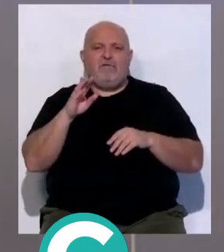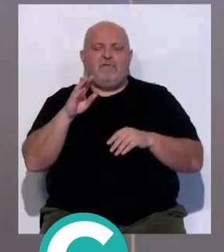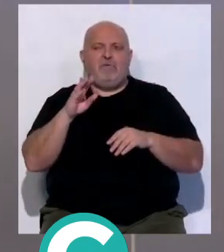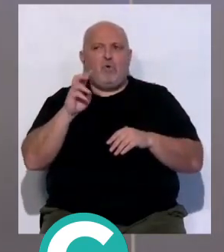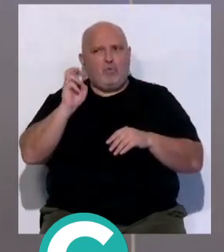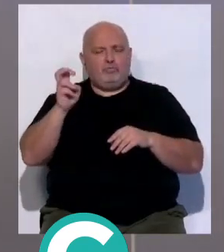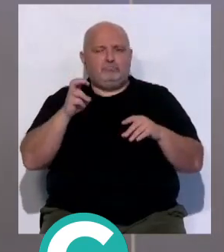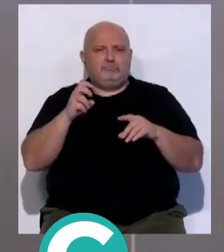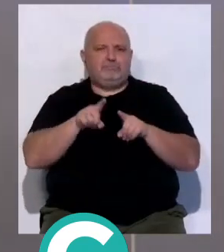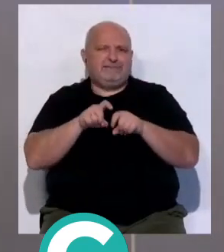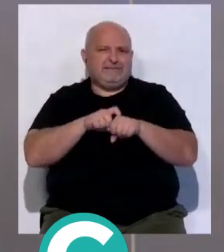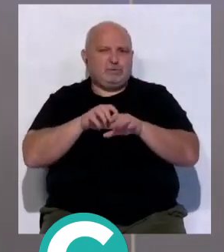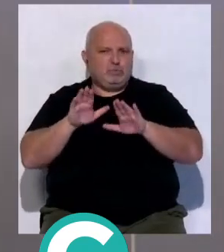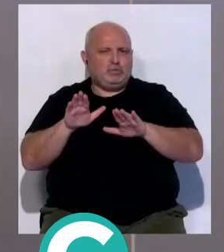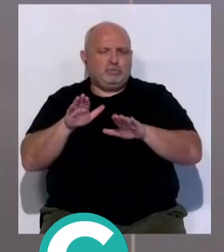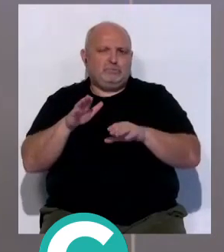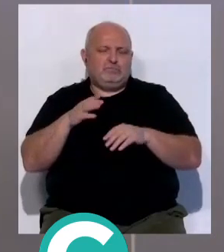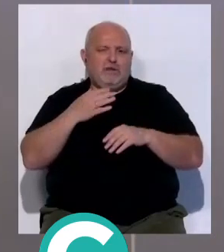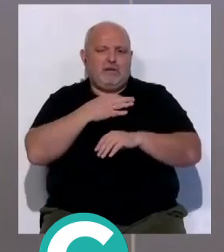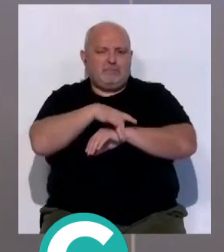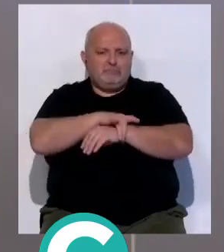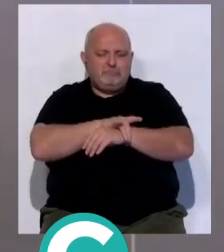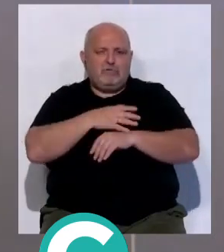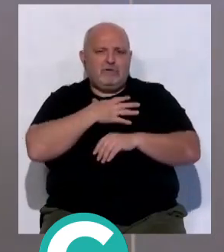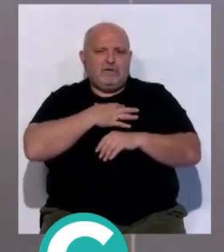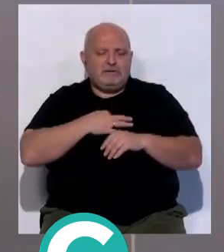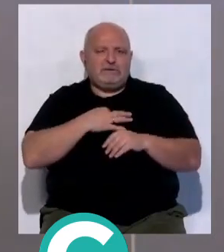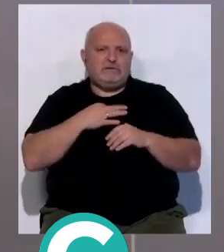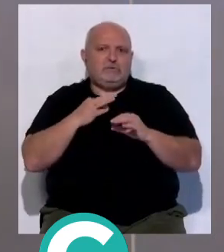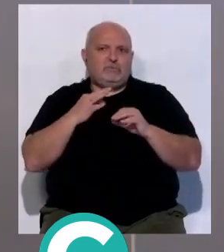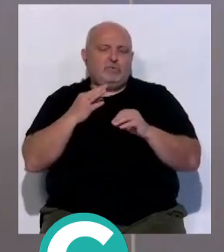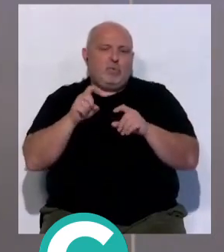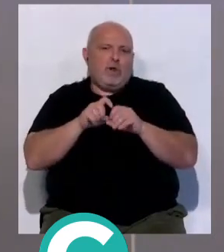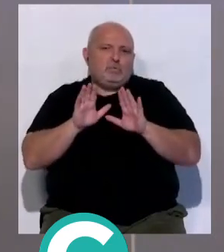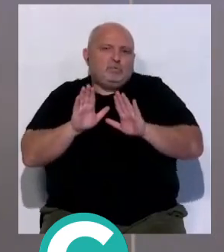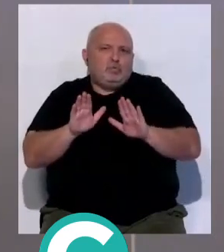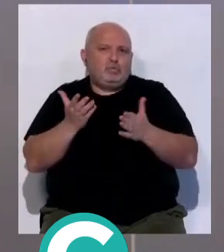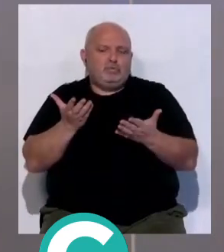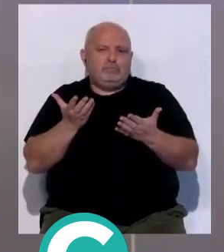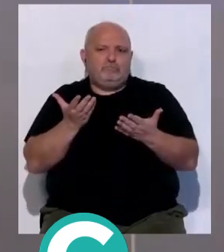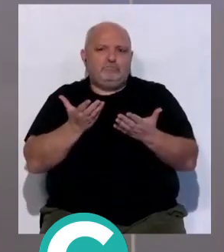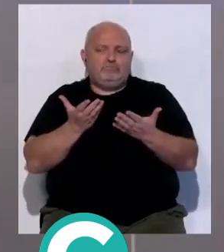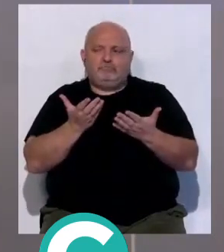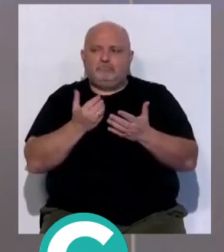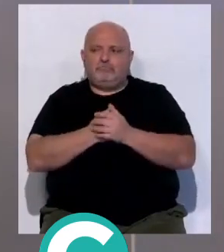Tenía todo eso, esos amuletos, todas esas cosas que son un poco, bueno,